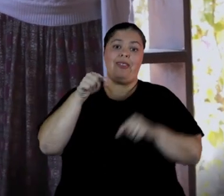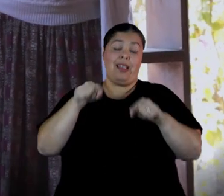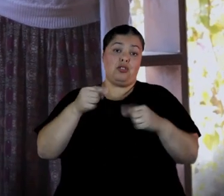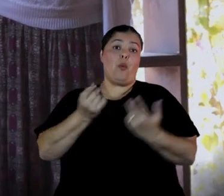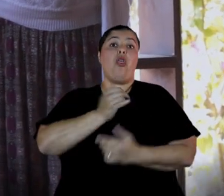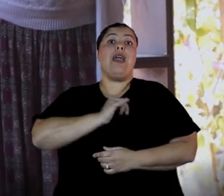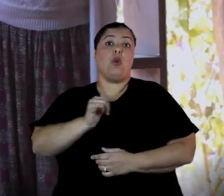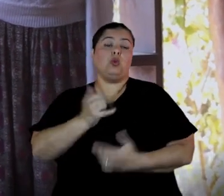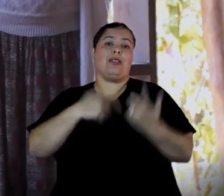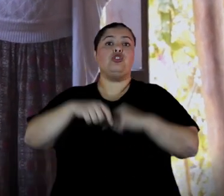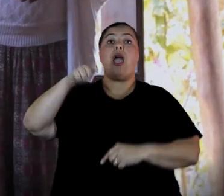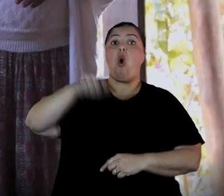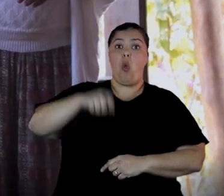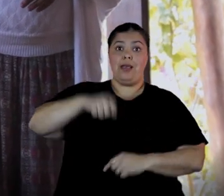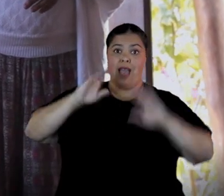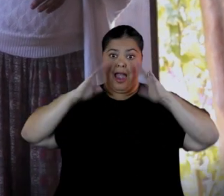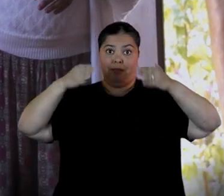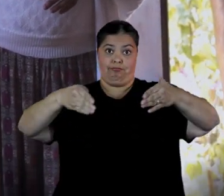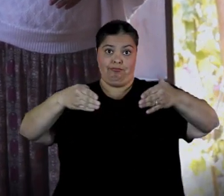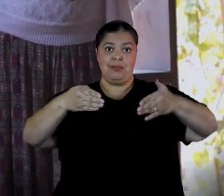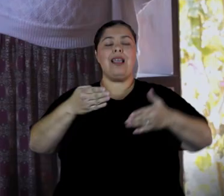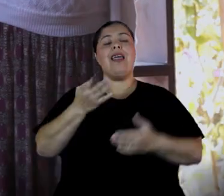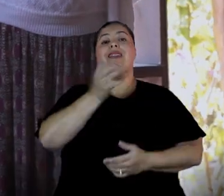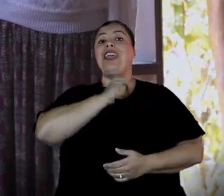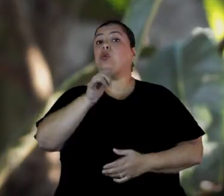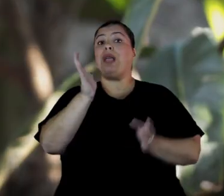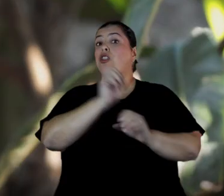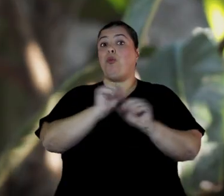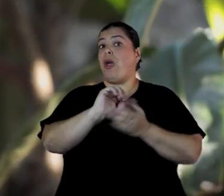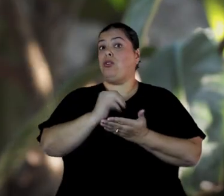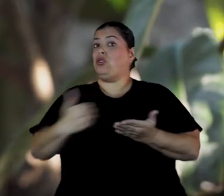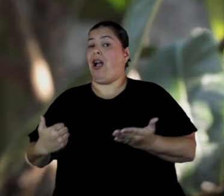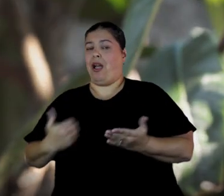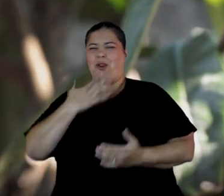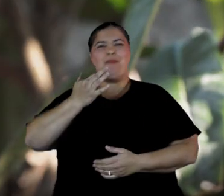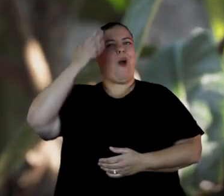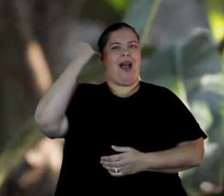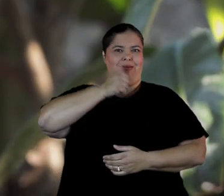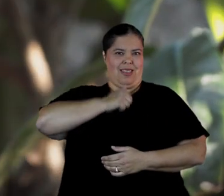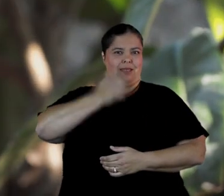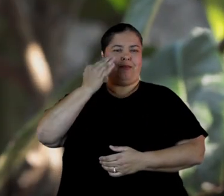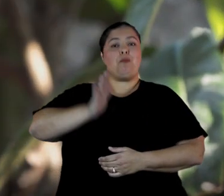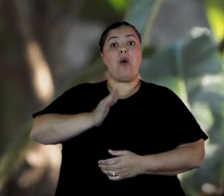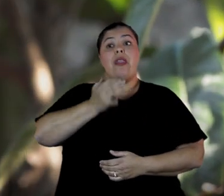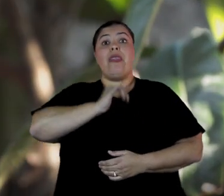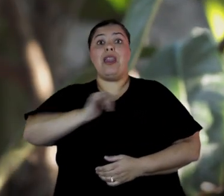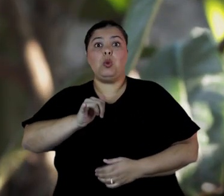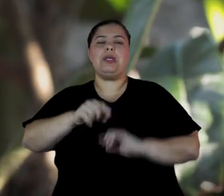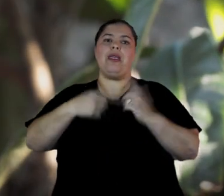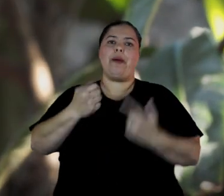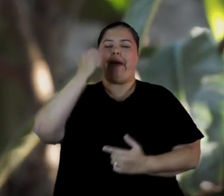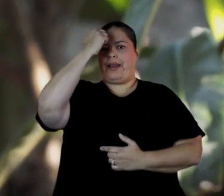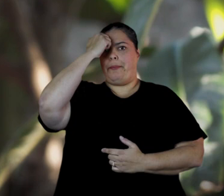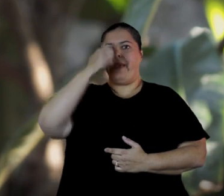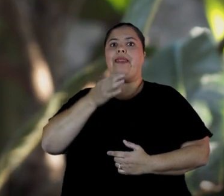Primero, la denuncia no se puede retirar, que antiguamente pasaba que una mujer realizaba la denuncia y después iba a la comisaría y quería retirar la denuncia y la